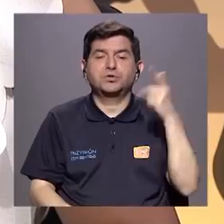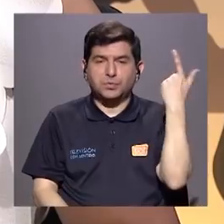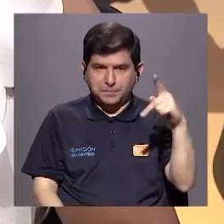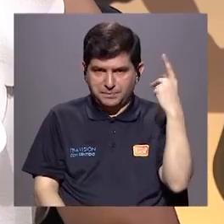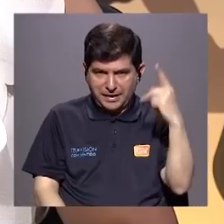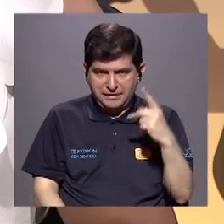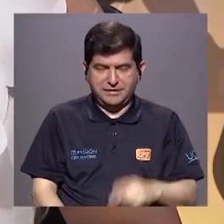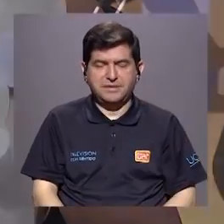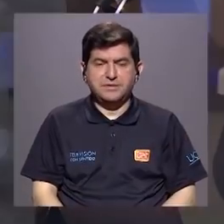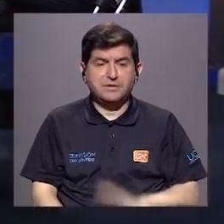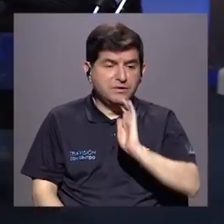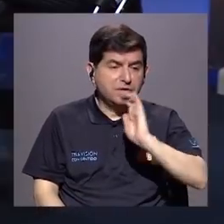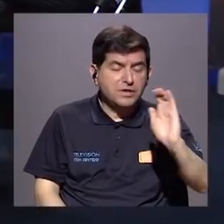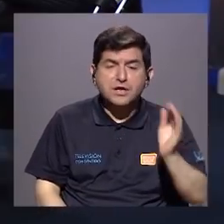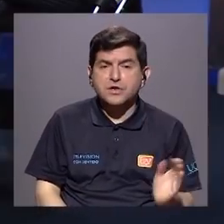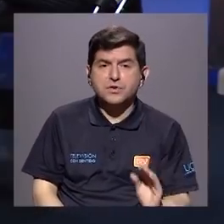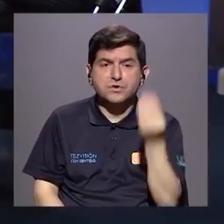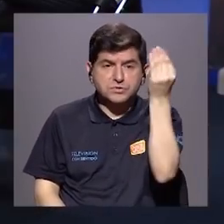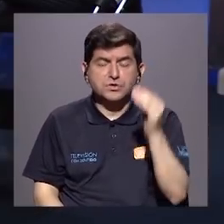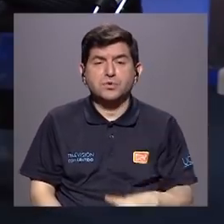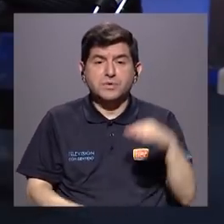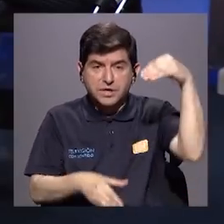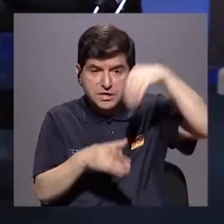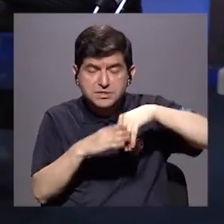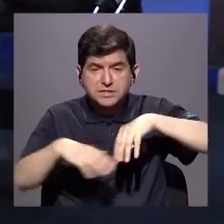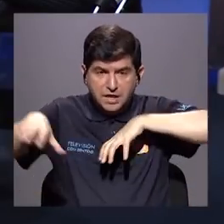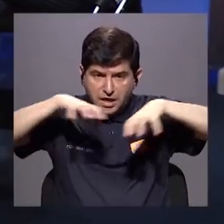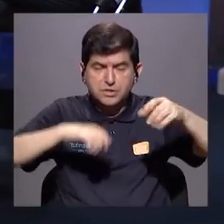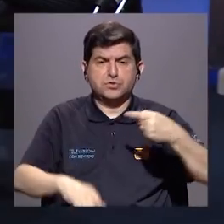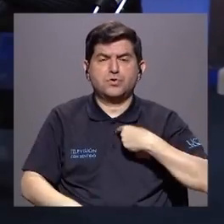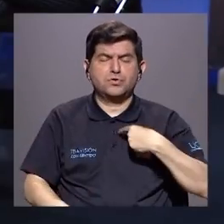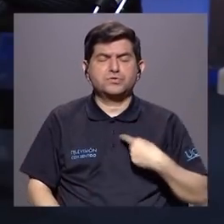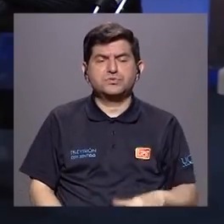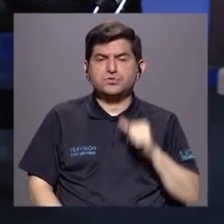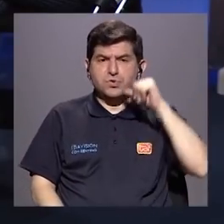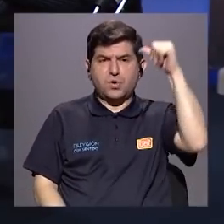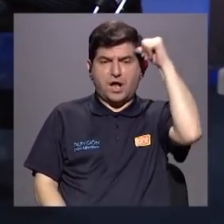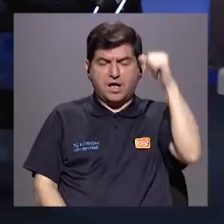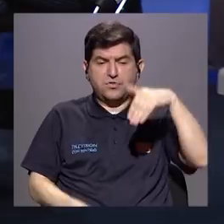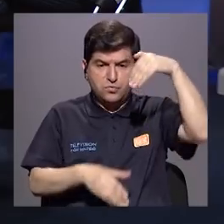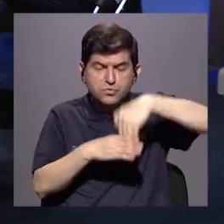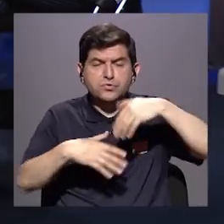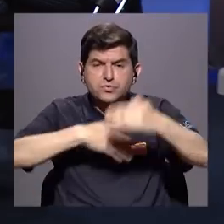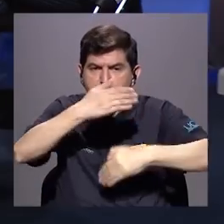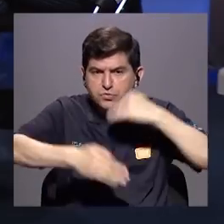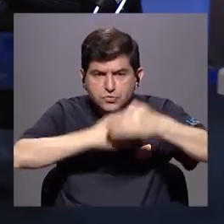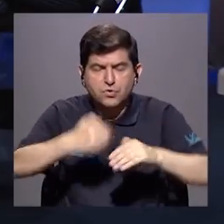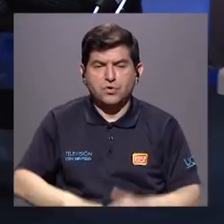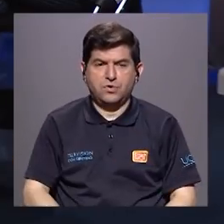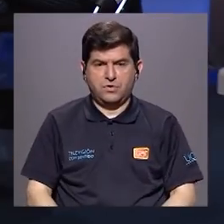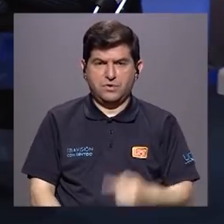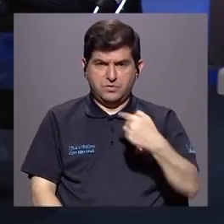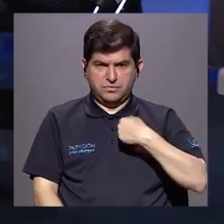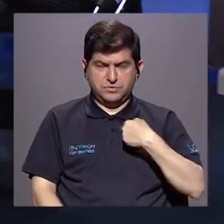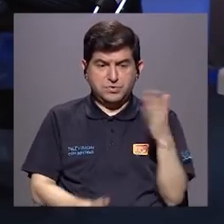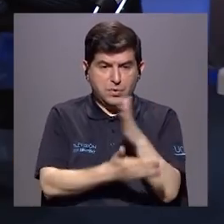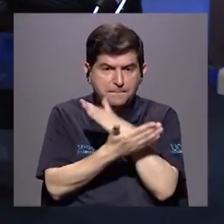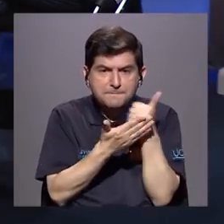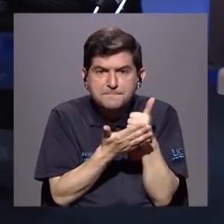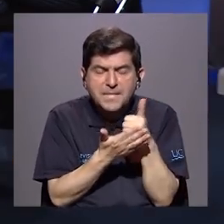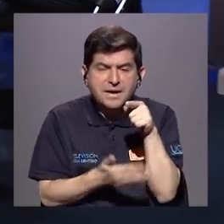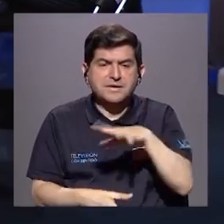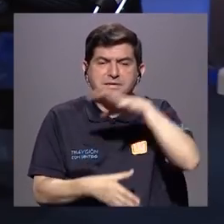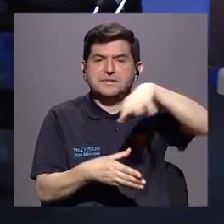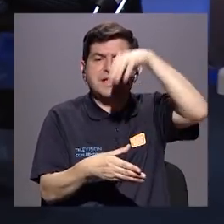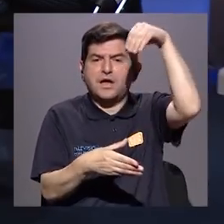peligroso. Y nuestros niños, niñas y adolescentes están inmersos en esa dinámica. Si yo soy un adulto me tengo que meter en esa dinámica. Si yo estoy formando